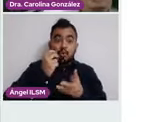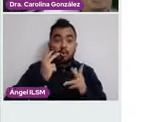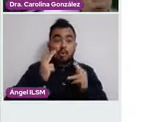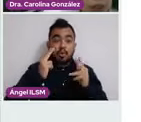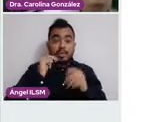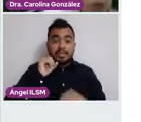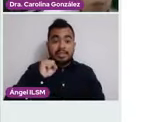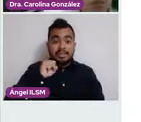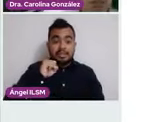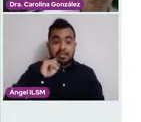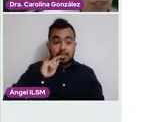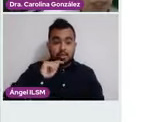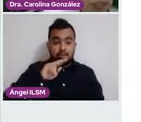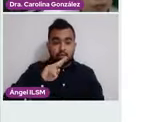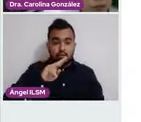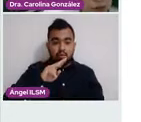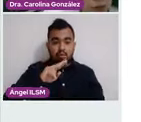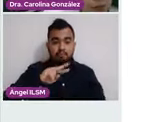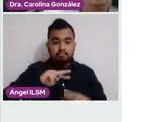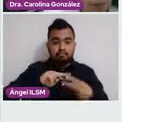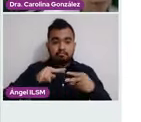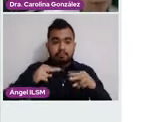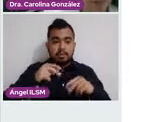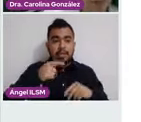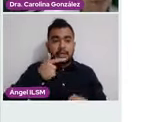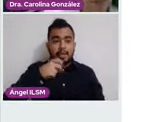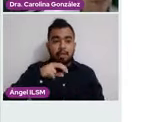estar provocado por los genotipos 16 y 18.